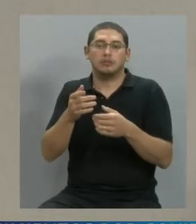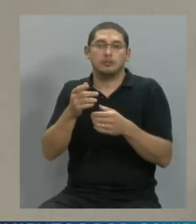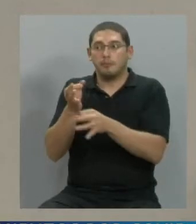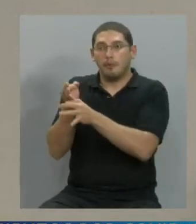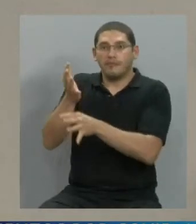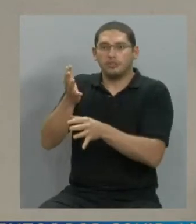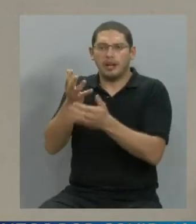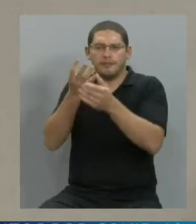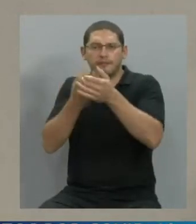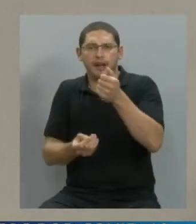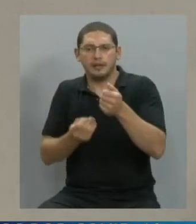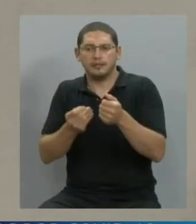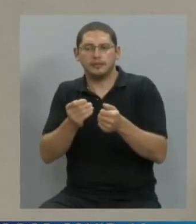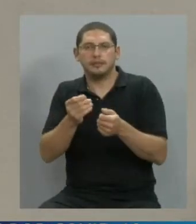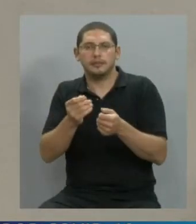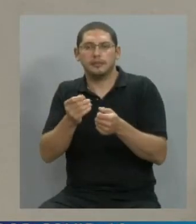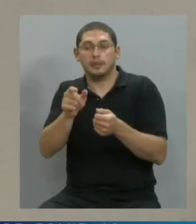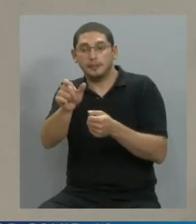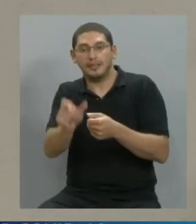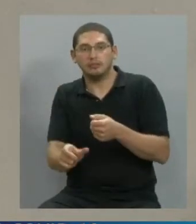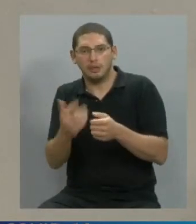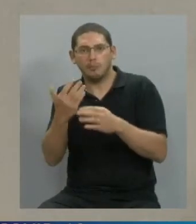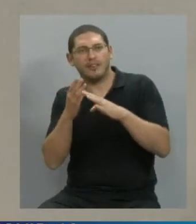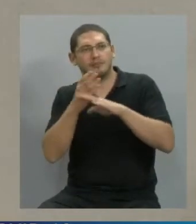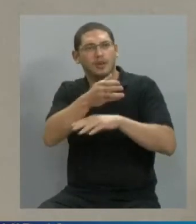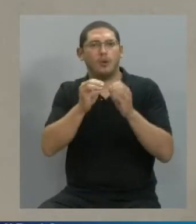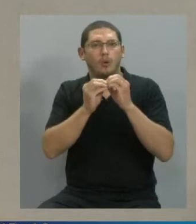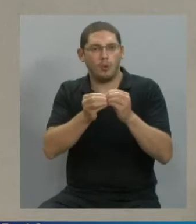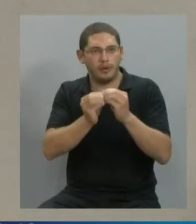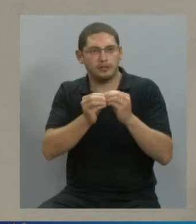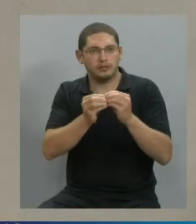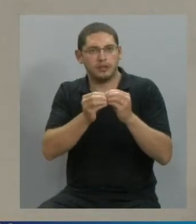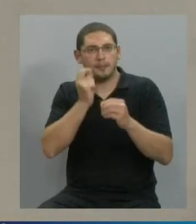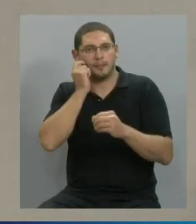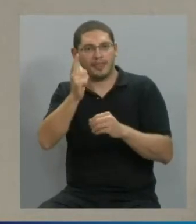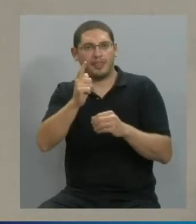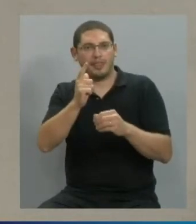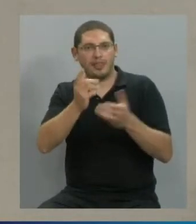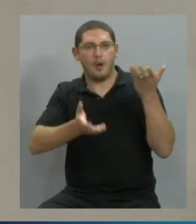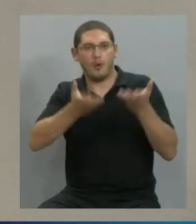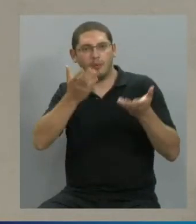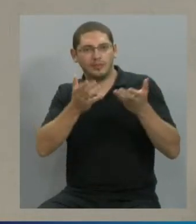de que si va a la justicia nunca va a haber justicia para la persona que perdió, ¿no?